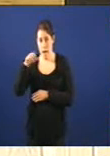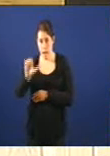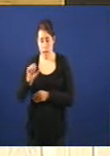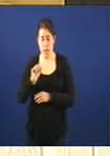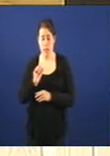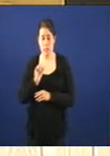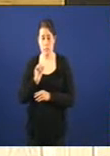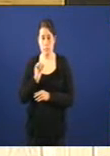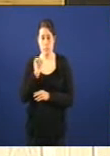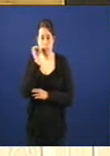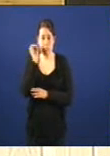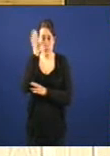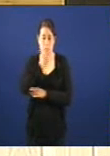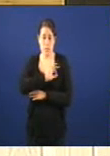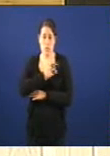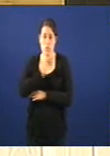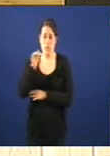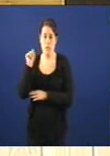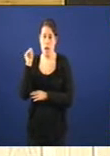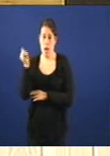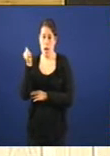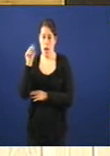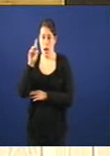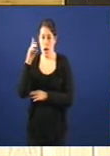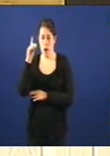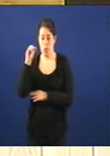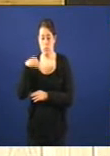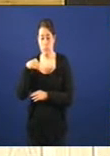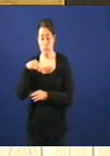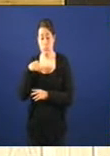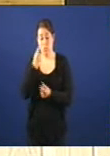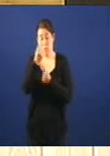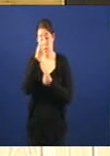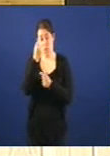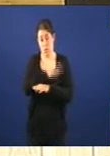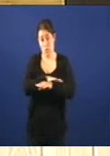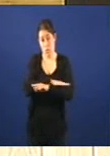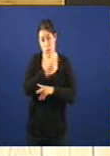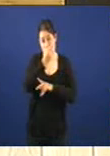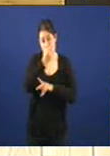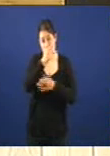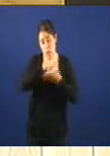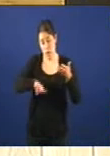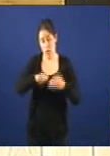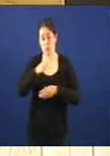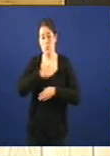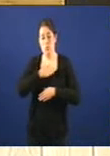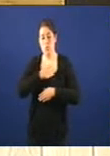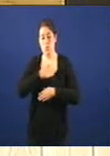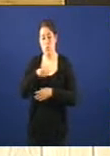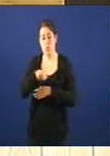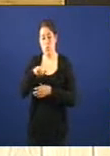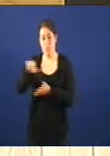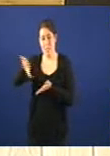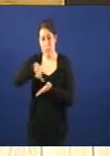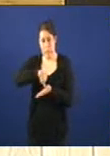iniciativa do señor Fajardo Recouso sobre as medidas do goberno galego para evitar a deslocalización da industria conserveira. Para formular a interpelación, tenga